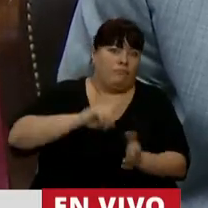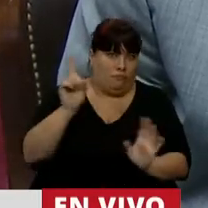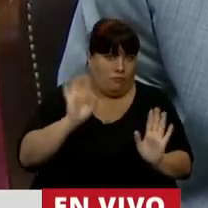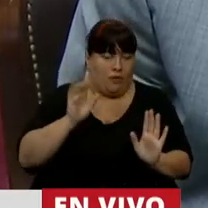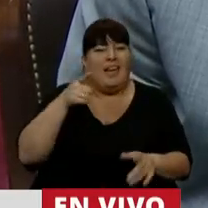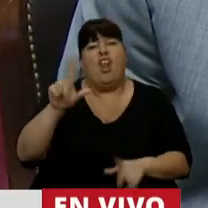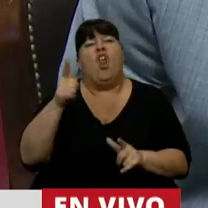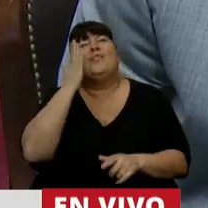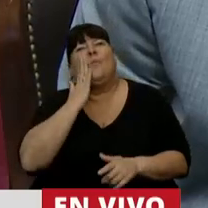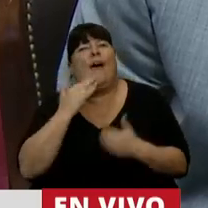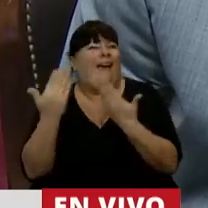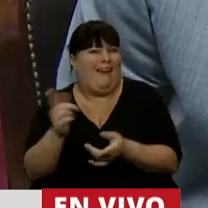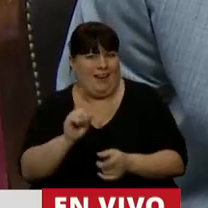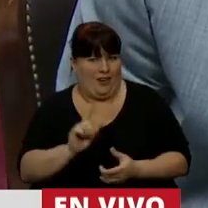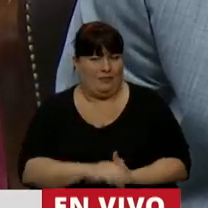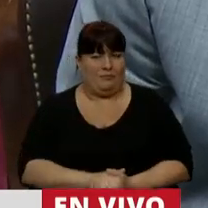generoso...